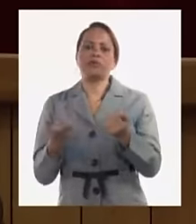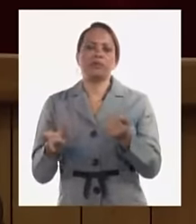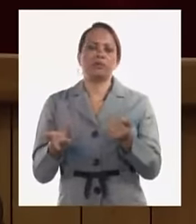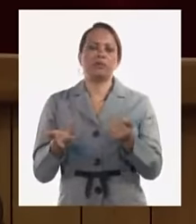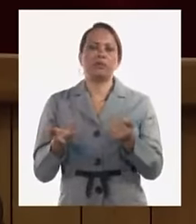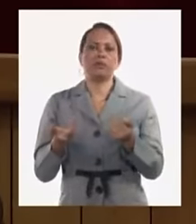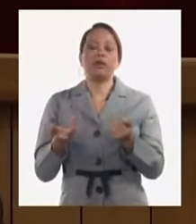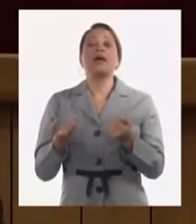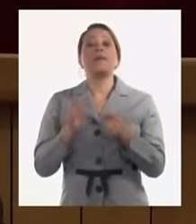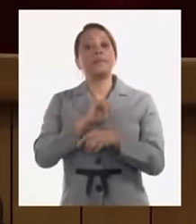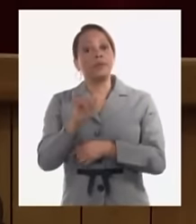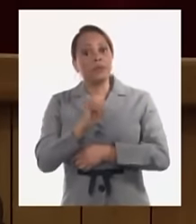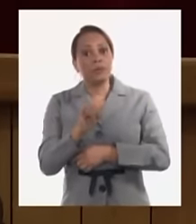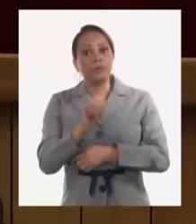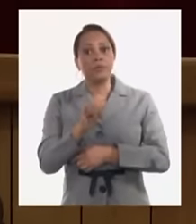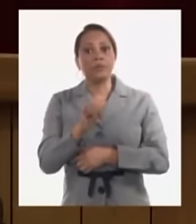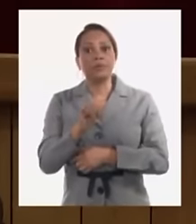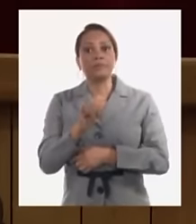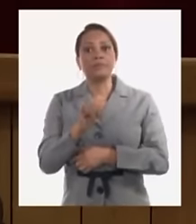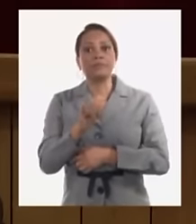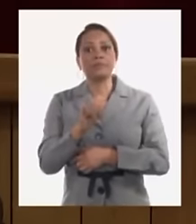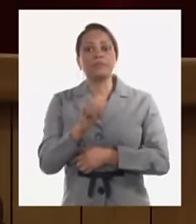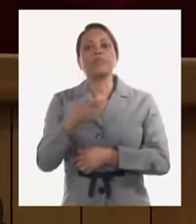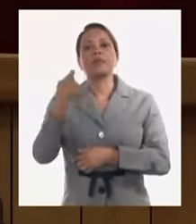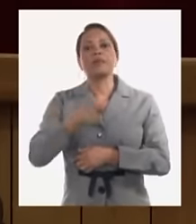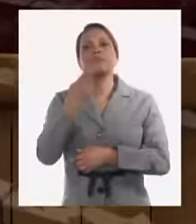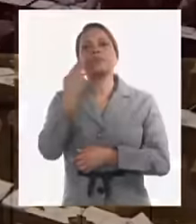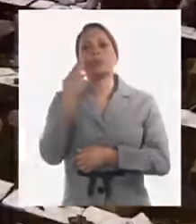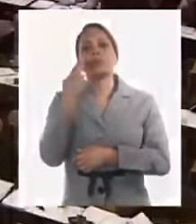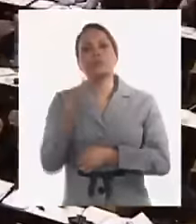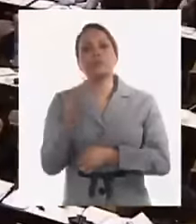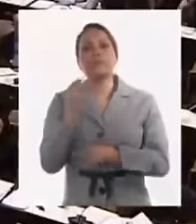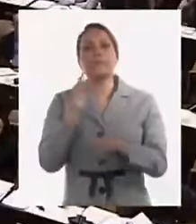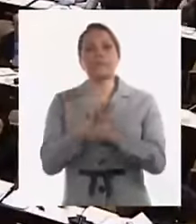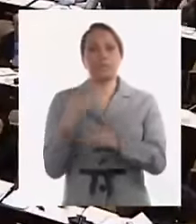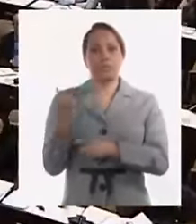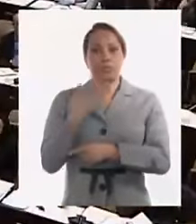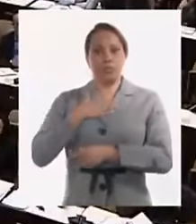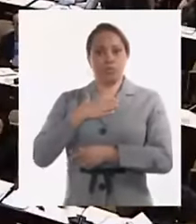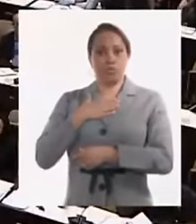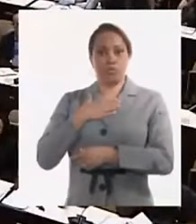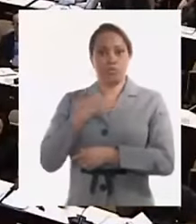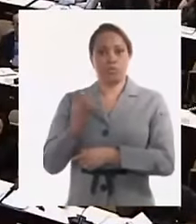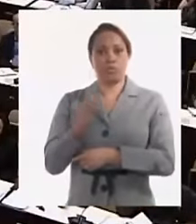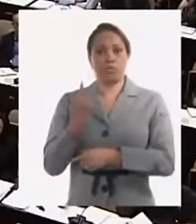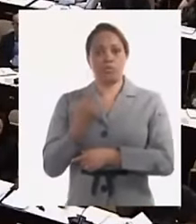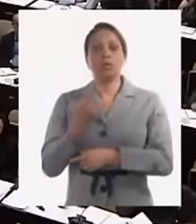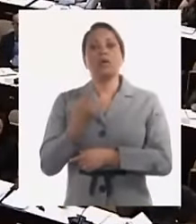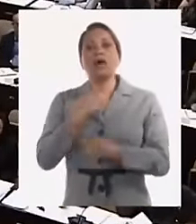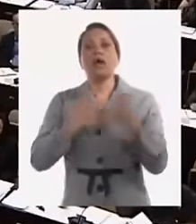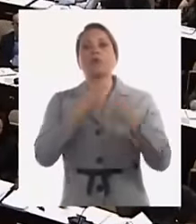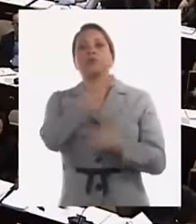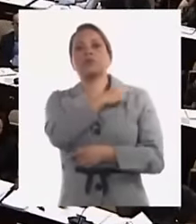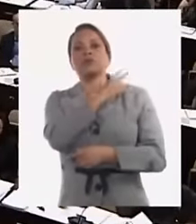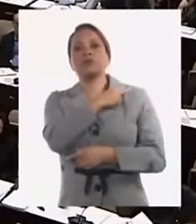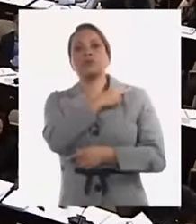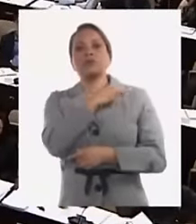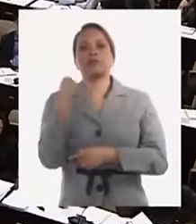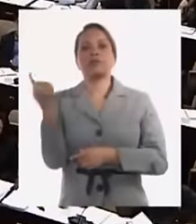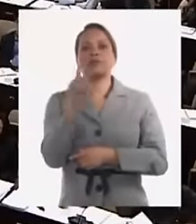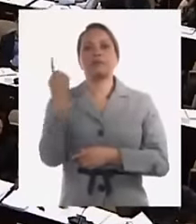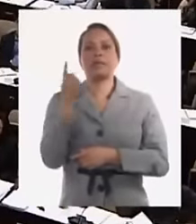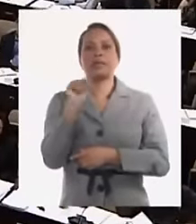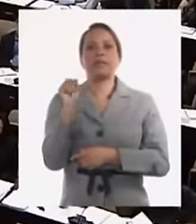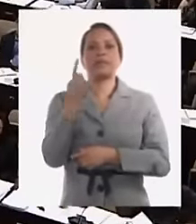pero también autocríticamente reconocemos empezando por nosotros mismos que varios de los cuadros nuestros nacionales de primer